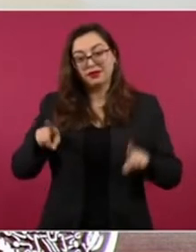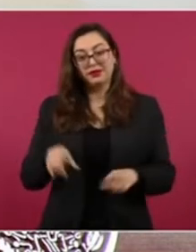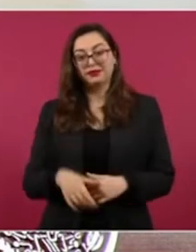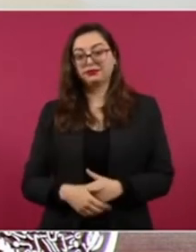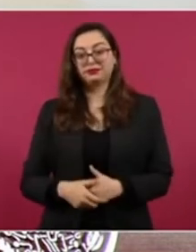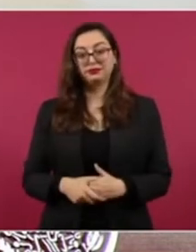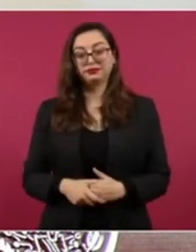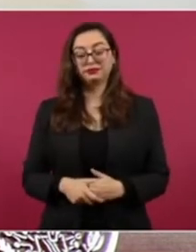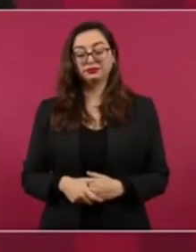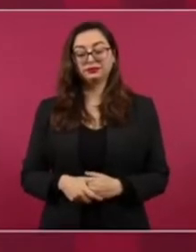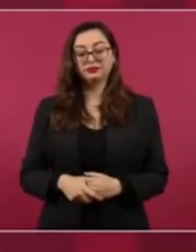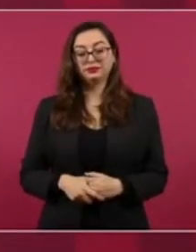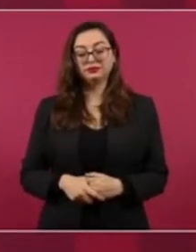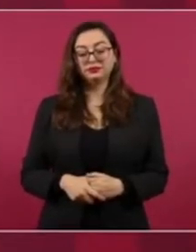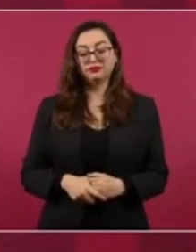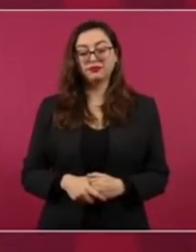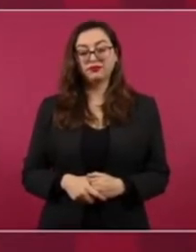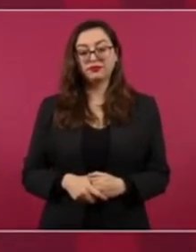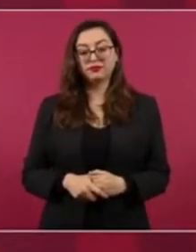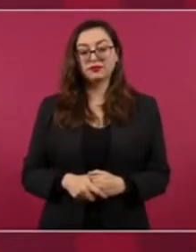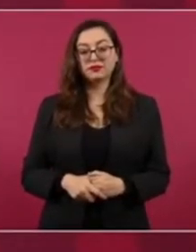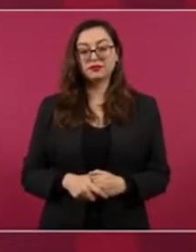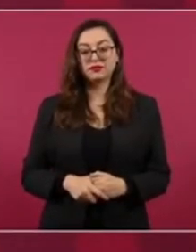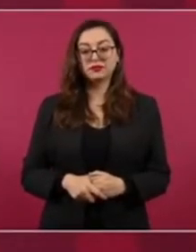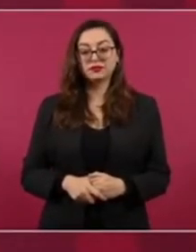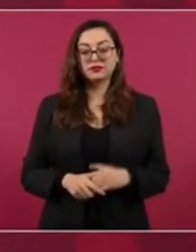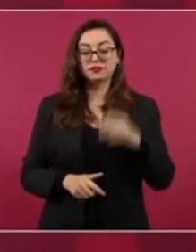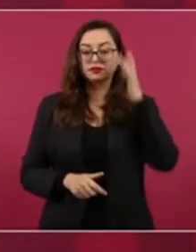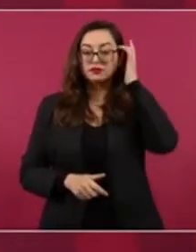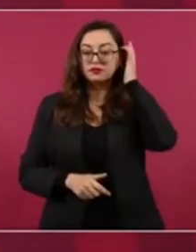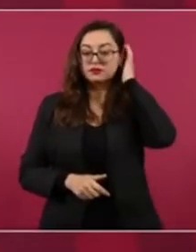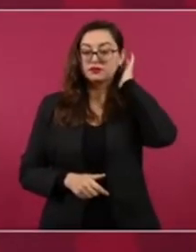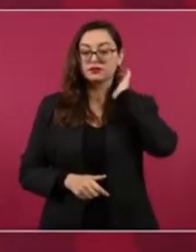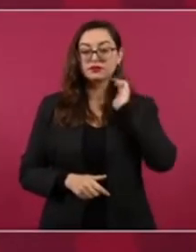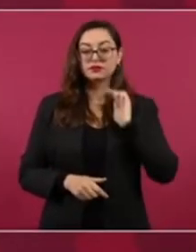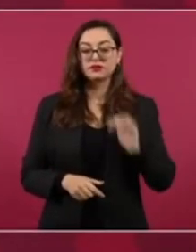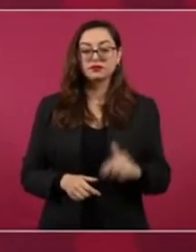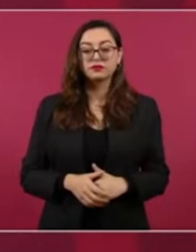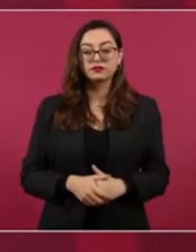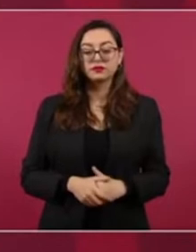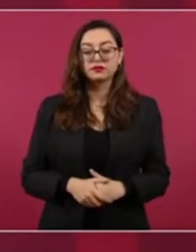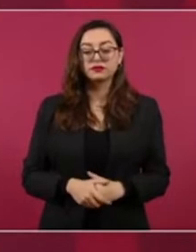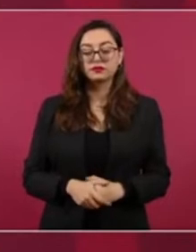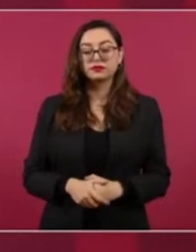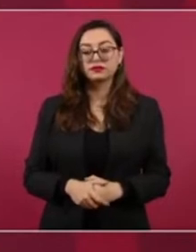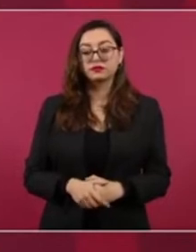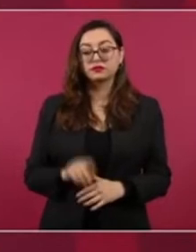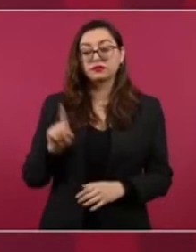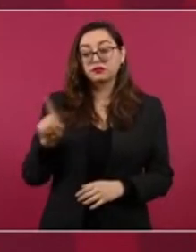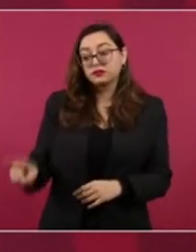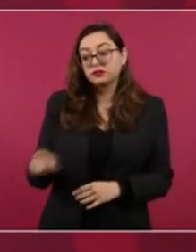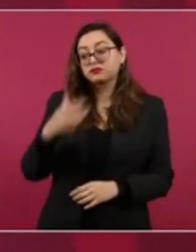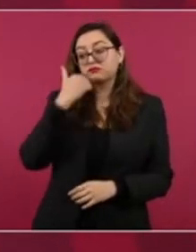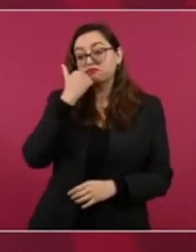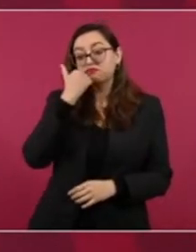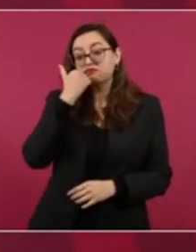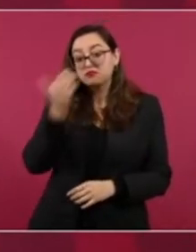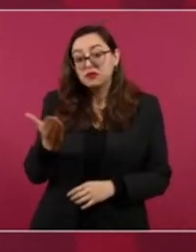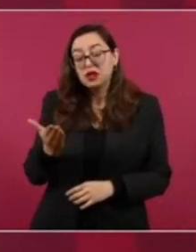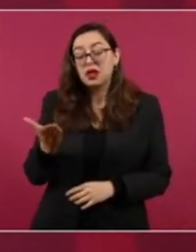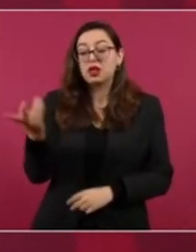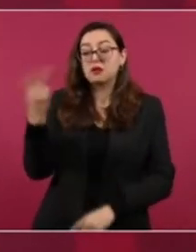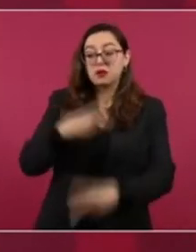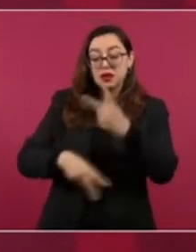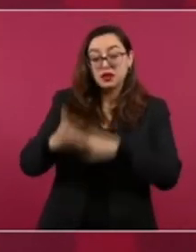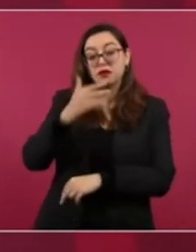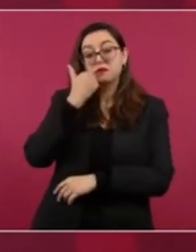él va a aprobarlo, a solicitarlo.